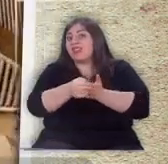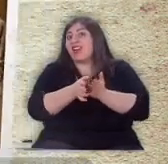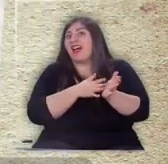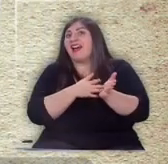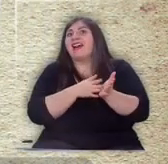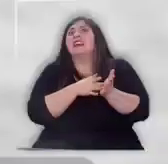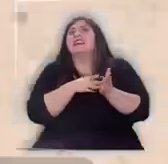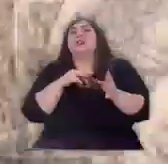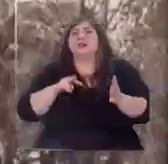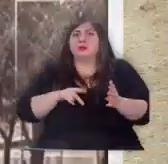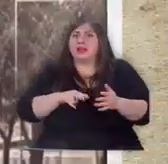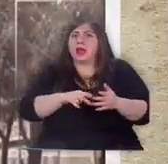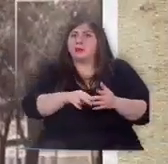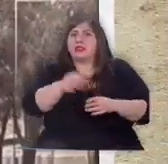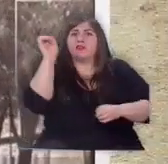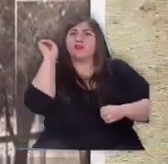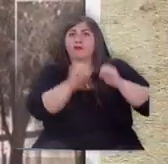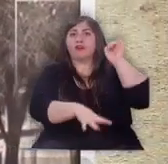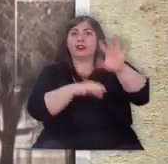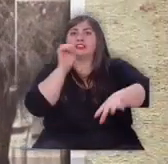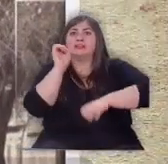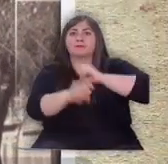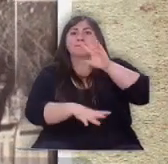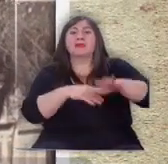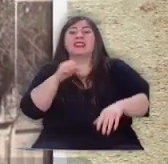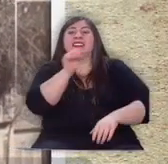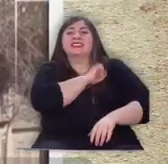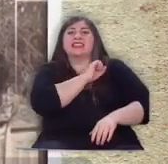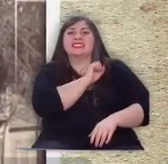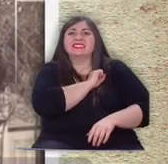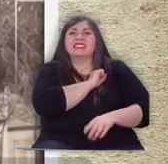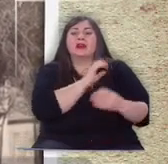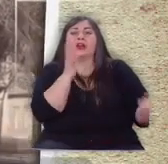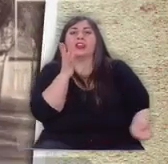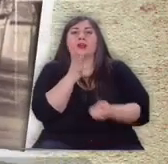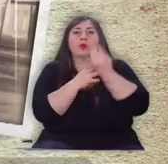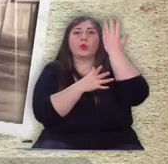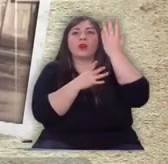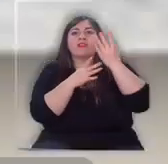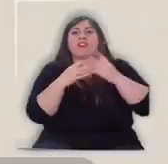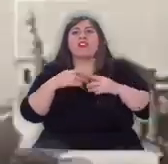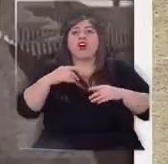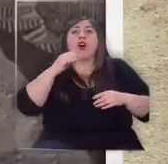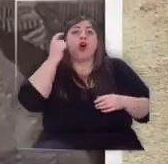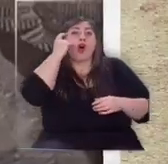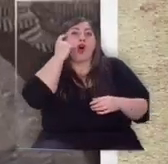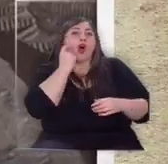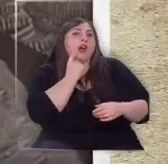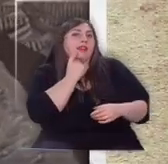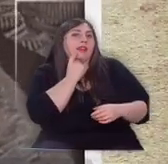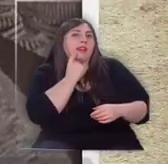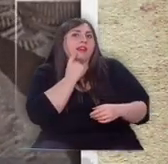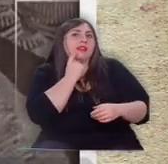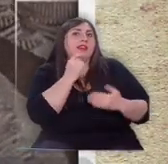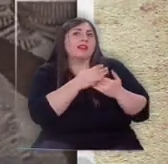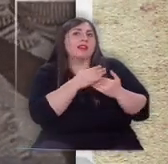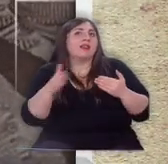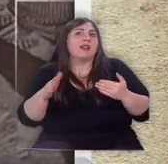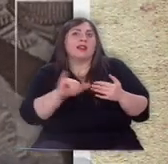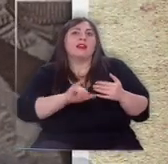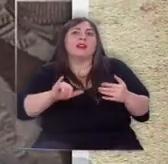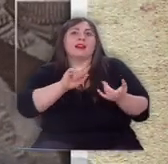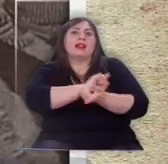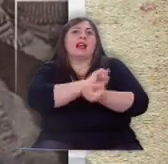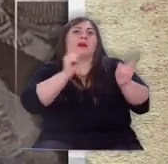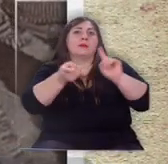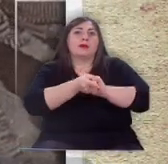servidumbre posterior botadero en la periferia del incipiente Santiago del Nuevo Extremo. Fue O'Higgins, siglos después, quien decretó su transformación